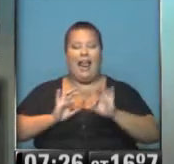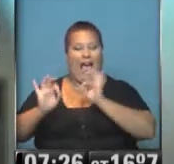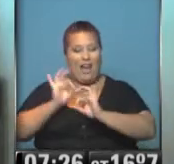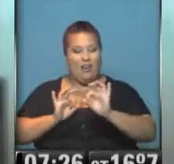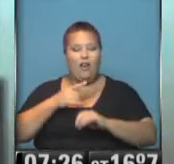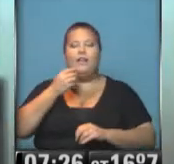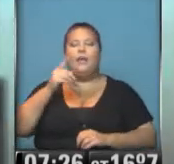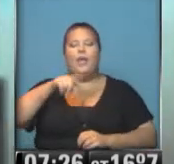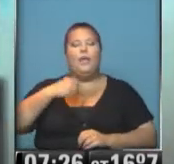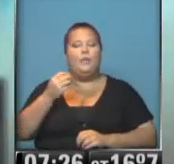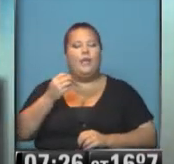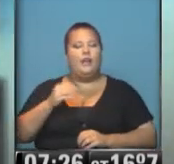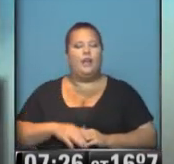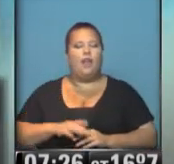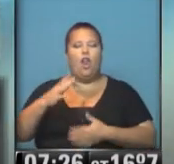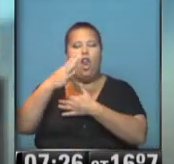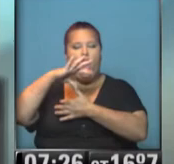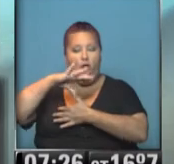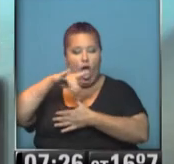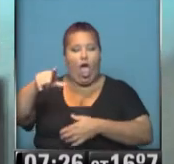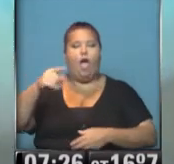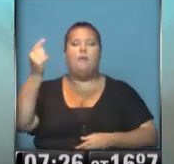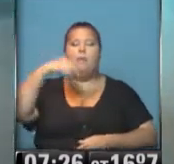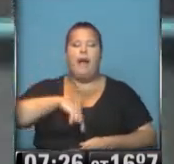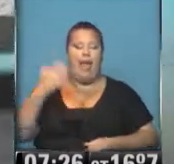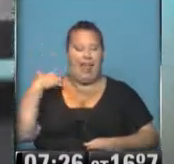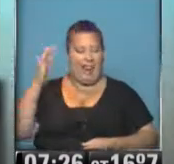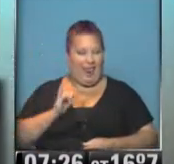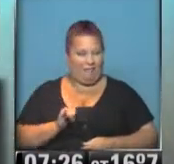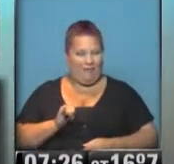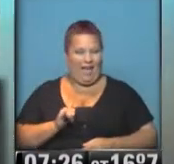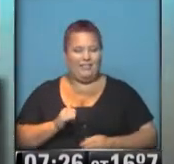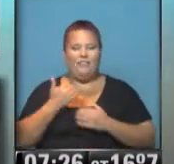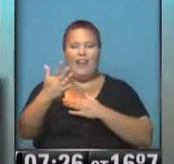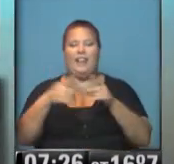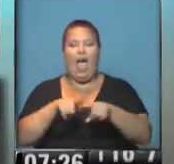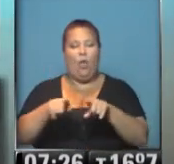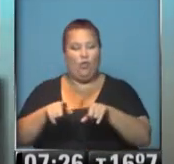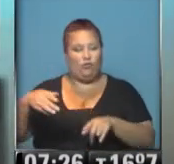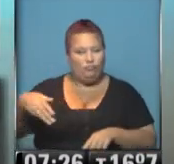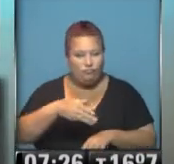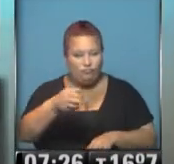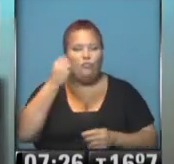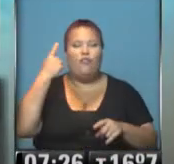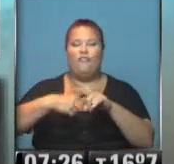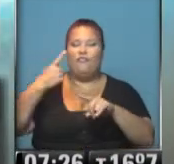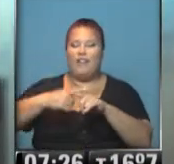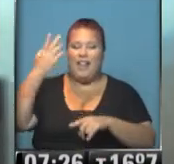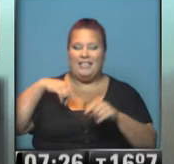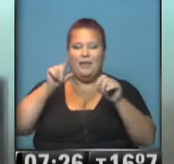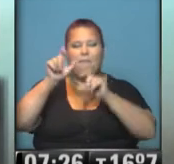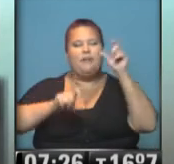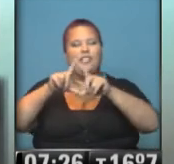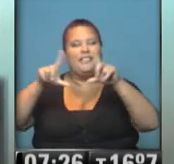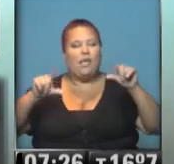vienen desde la zona de Lomas de Zamora hacia la avenida General Paz y pasar frente al doctor Omoscar y Juan Galvez, luego de los festejos de la